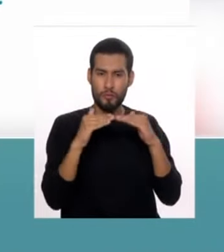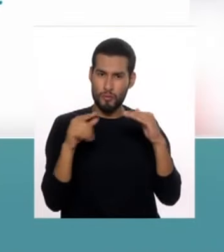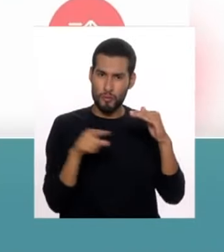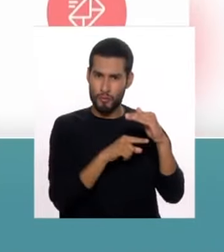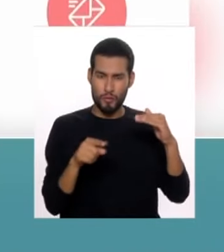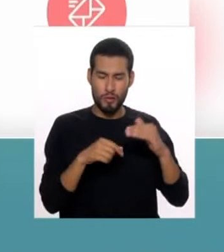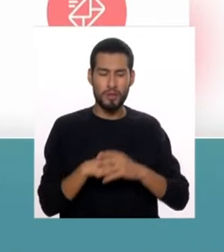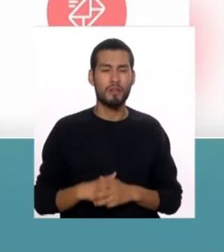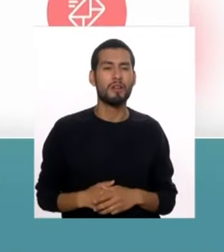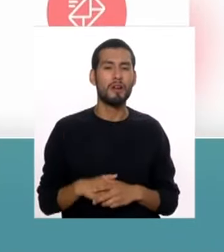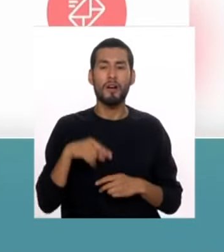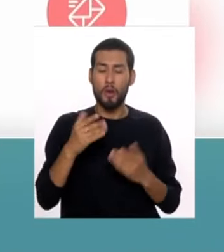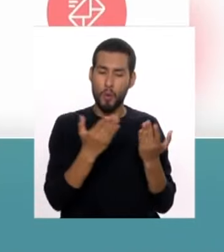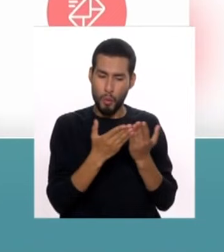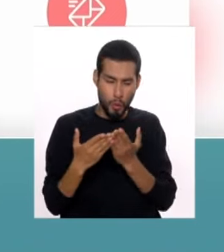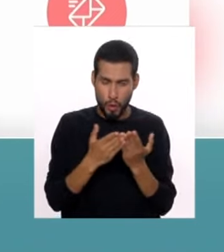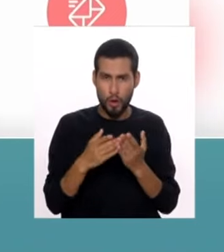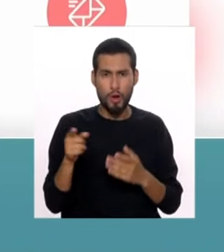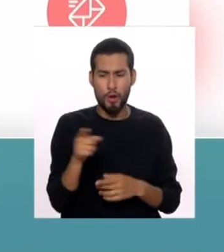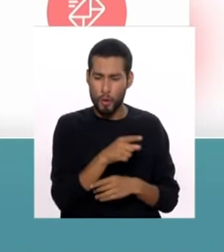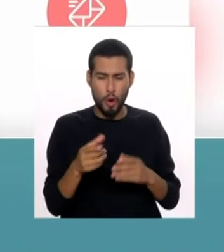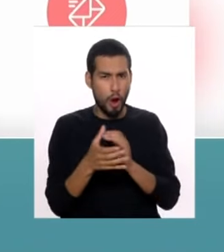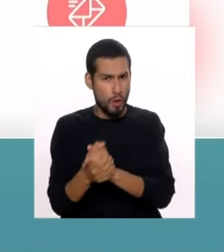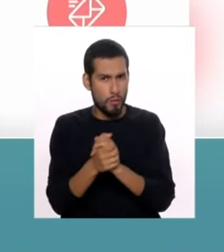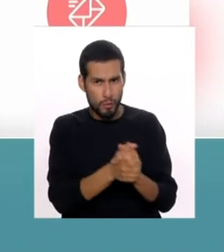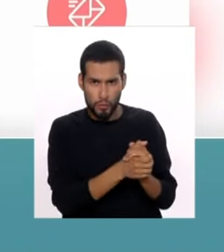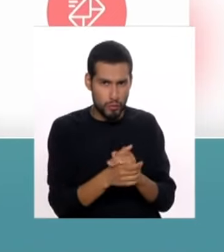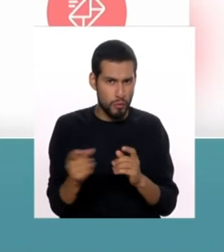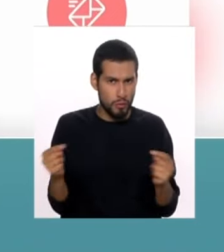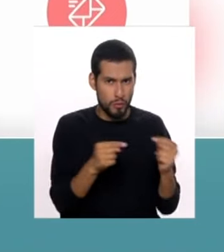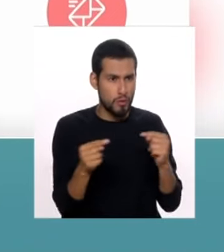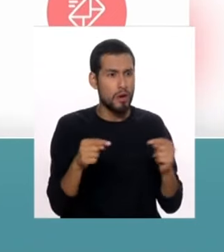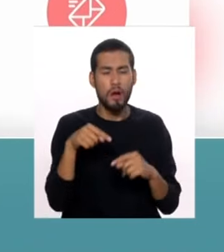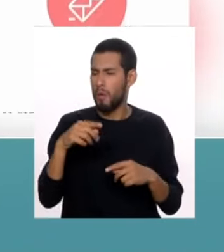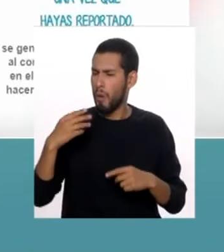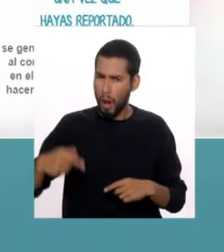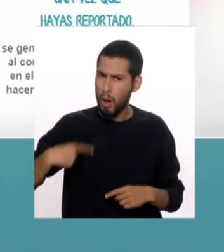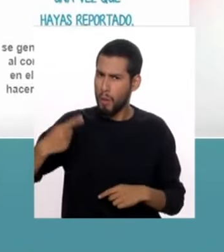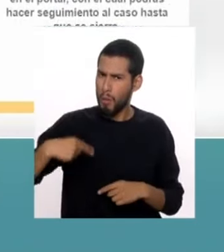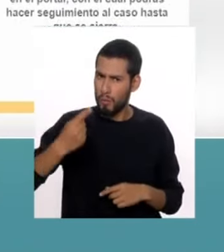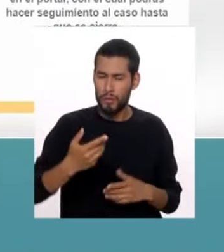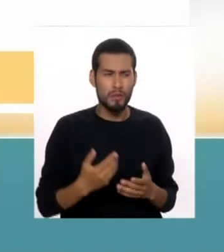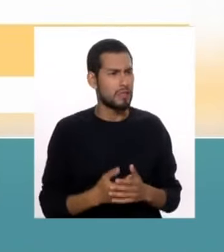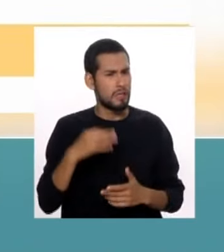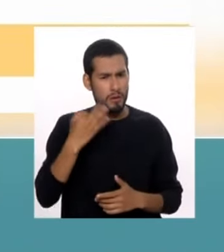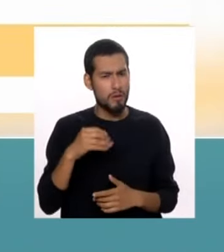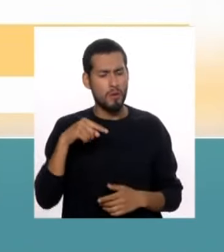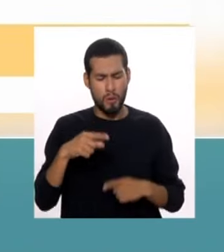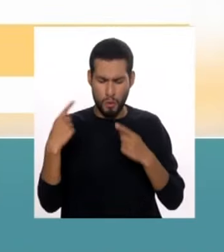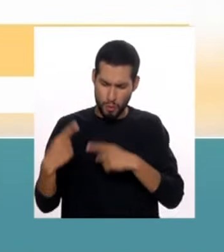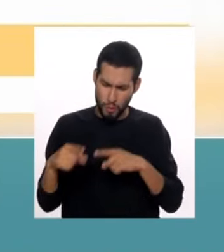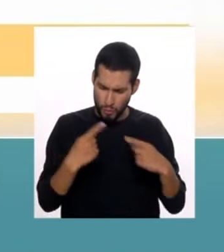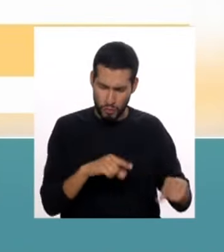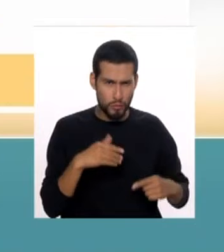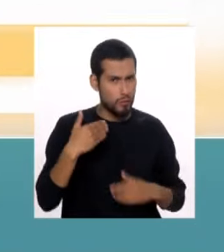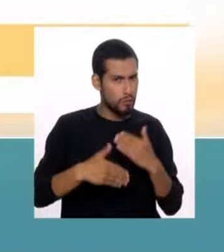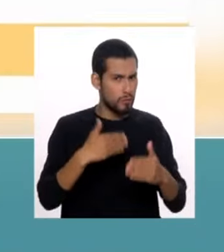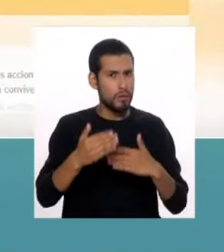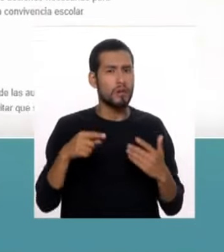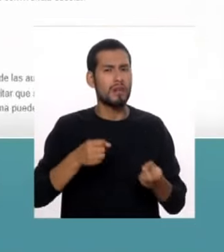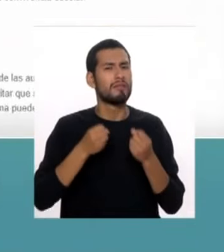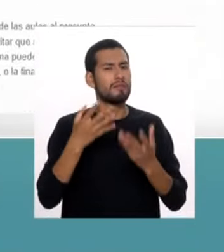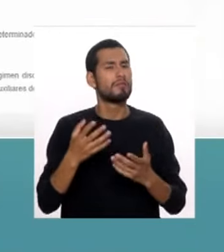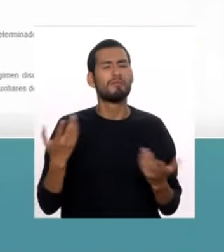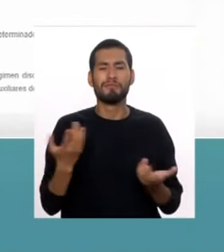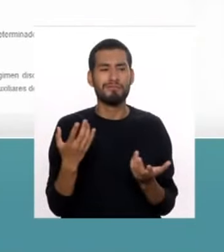¿cierto? Violencia en la escuela, entre los compañeros, que se da de una manera reiterativa, que siempre está ocurriendo y que ya genera una